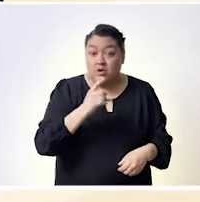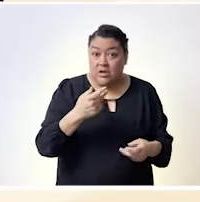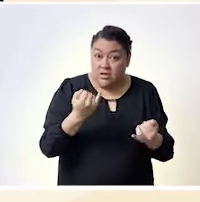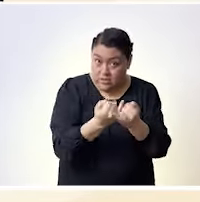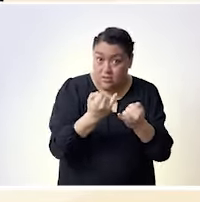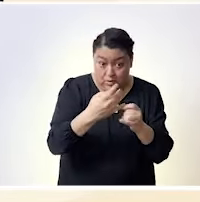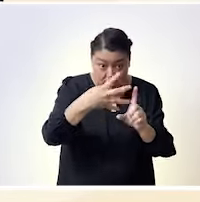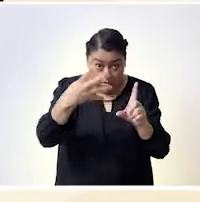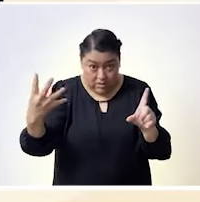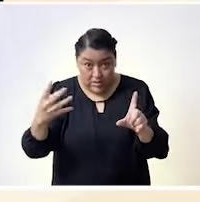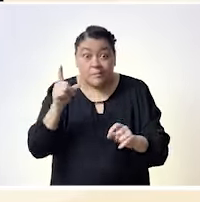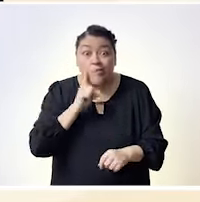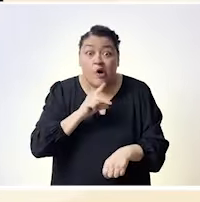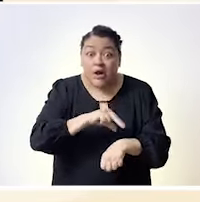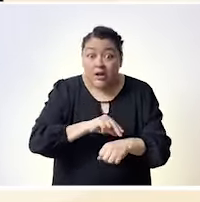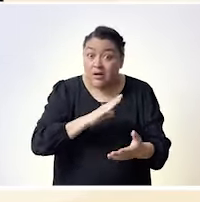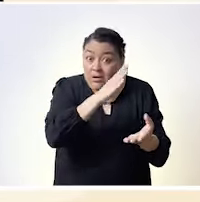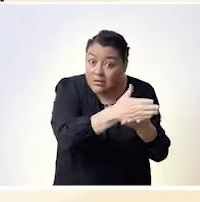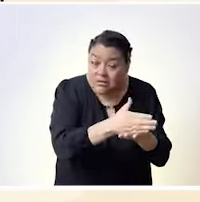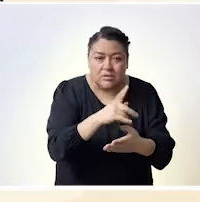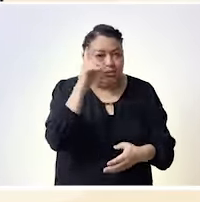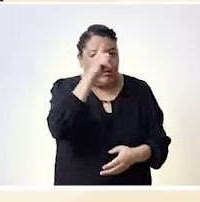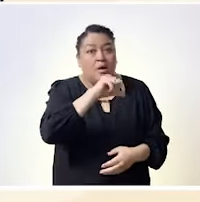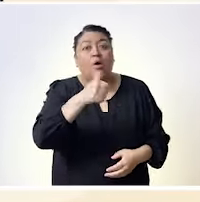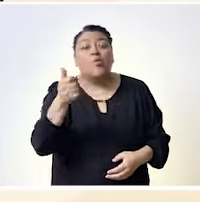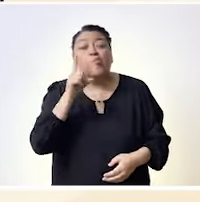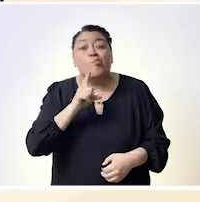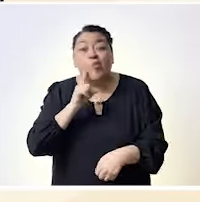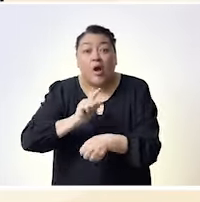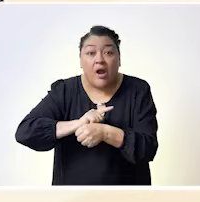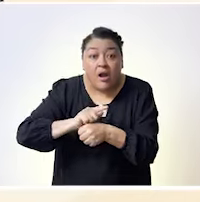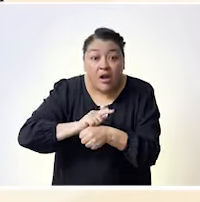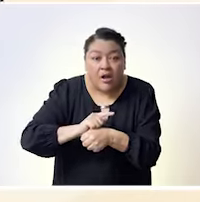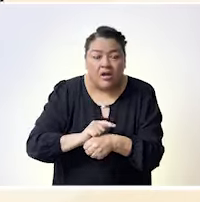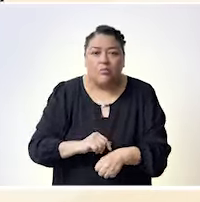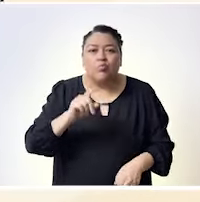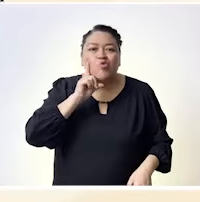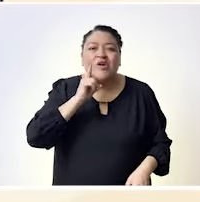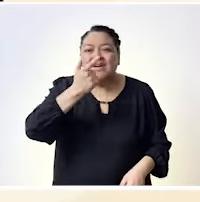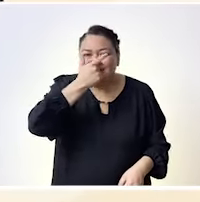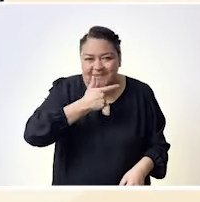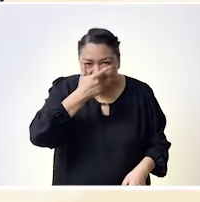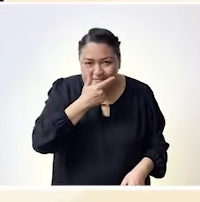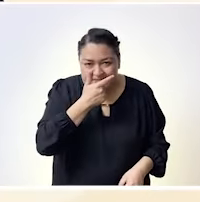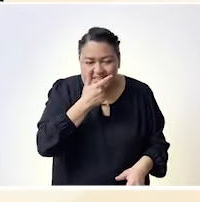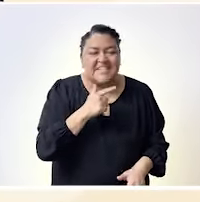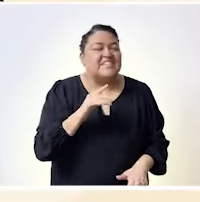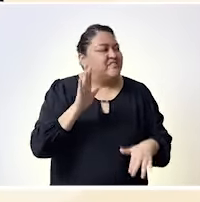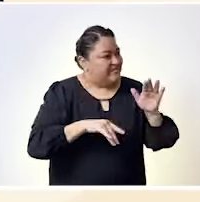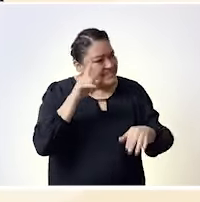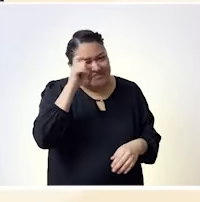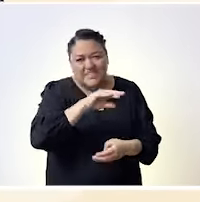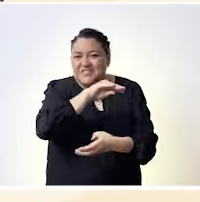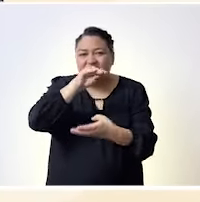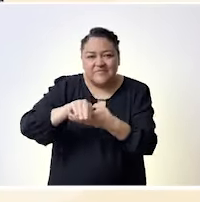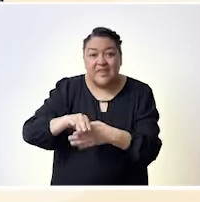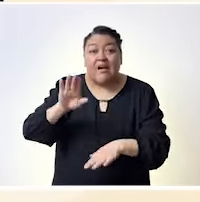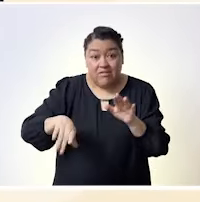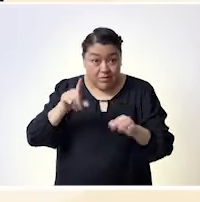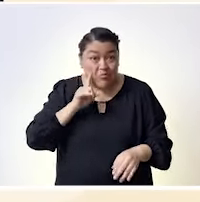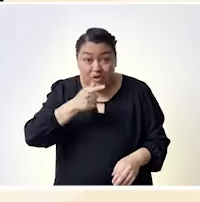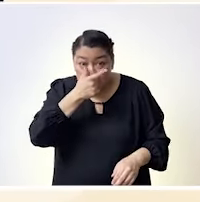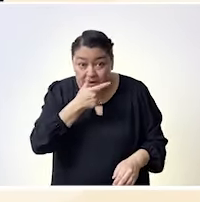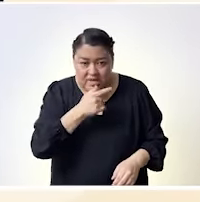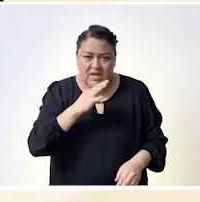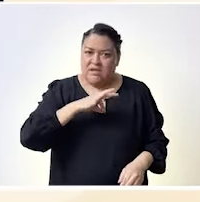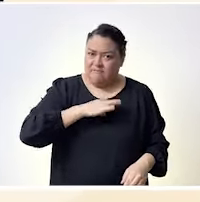para mujeres niñas ¿no? para personas con vulva en este país que de verdad parece que no va a llegar el día pero